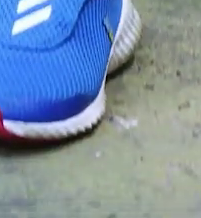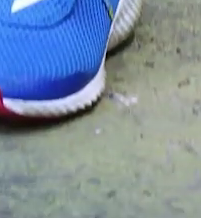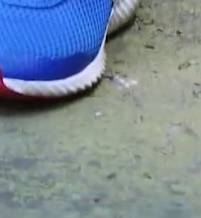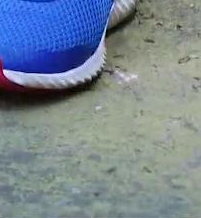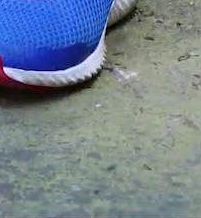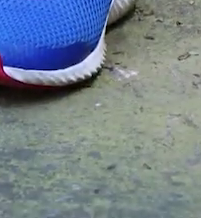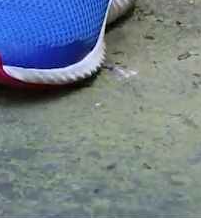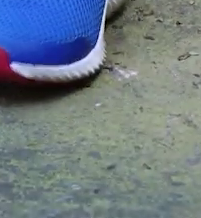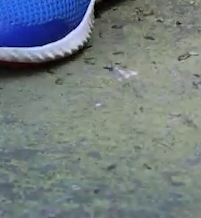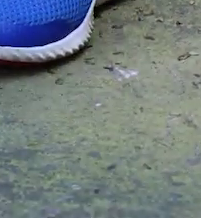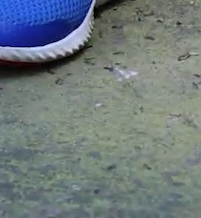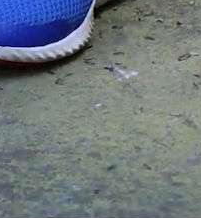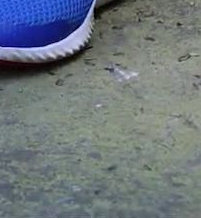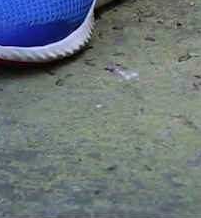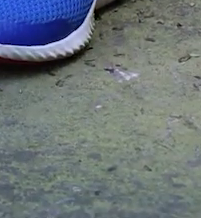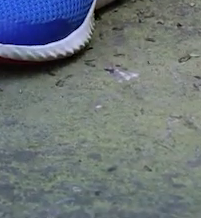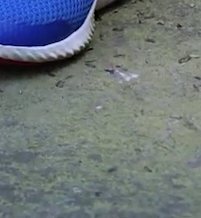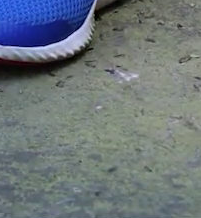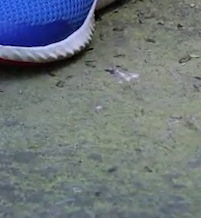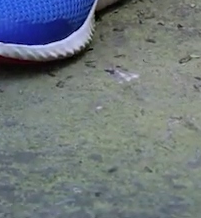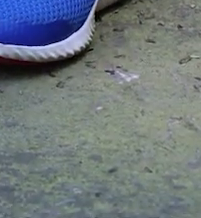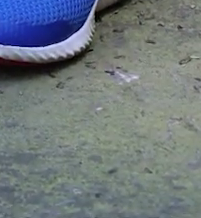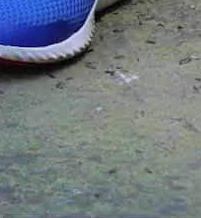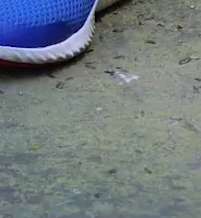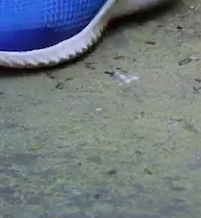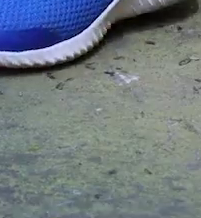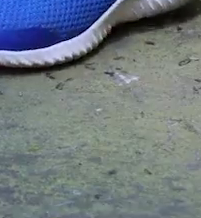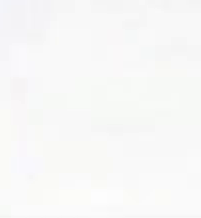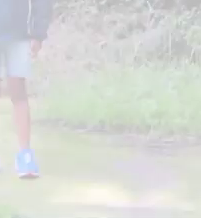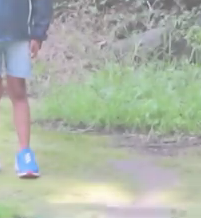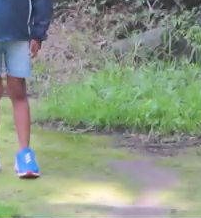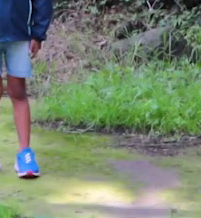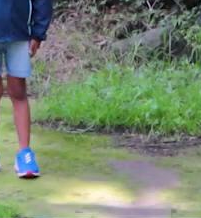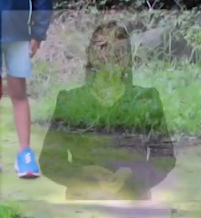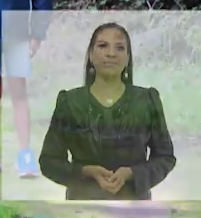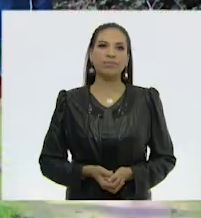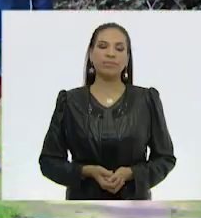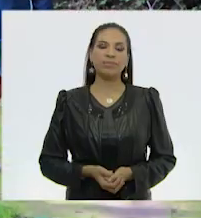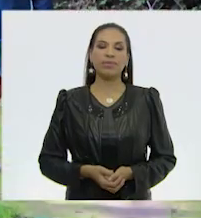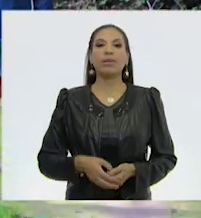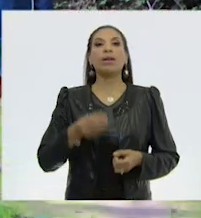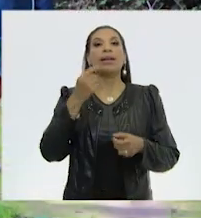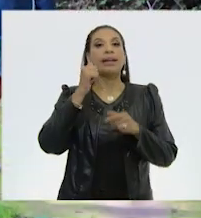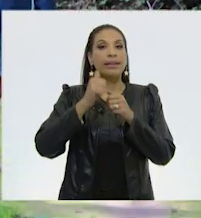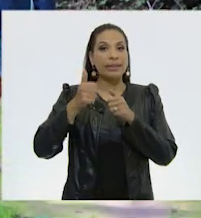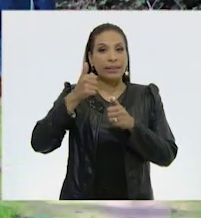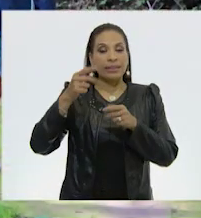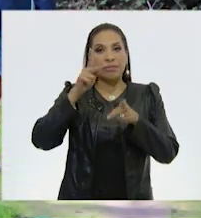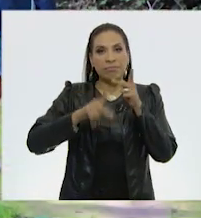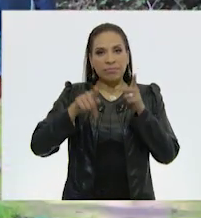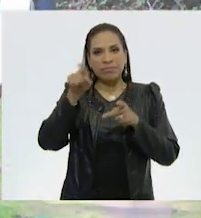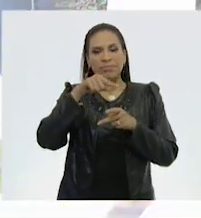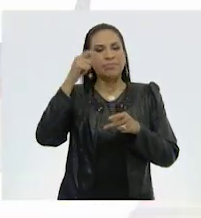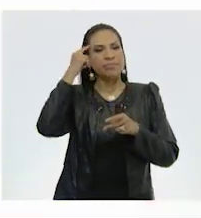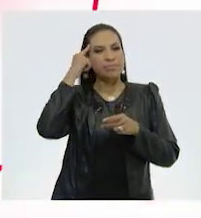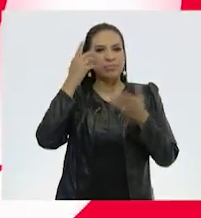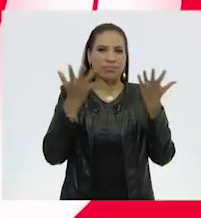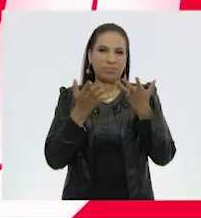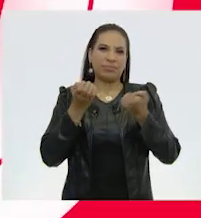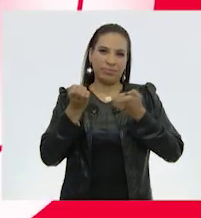tener siempre la posición de los pies, de las puntas hacia adentro. Y después de cada pausa, activa tu mente.